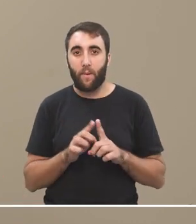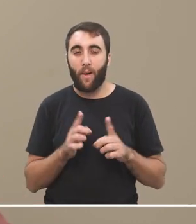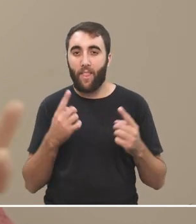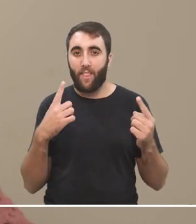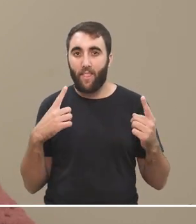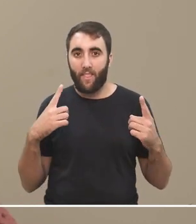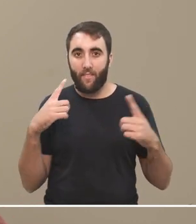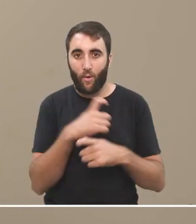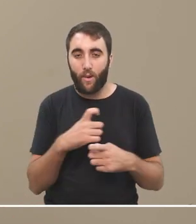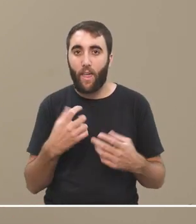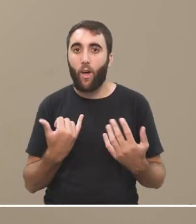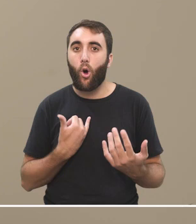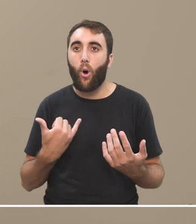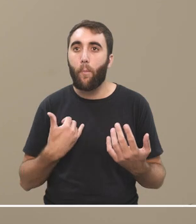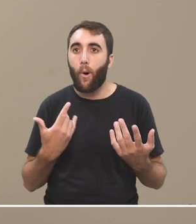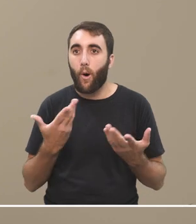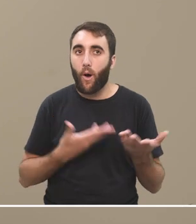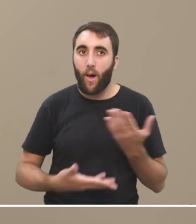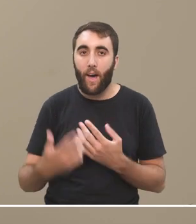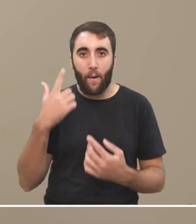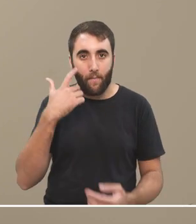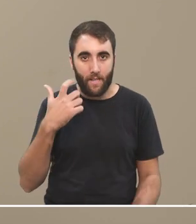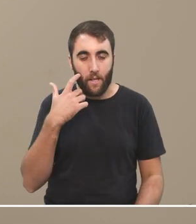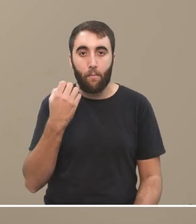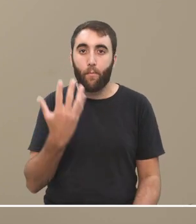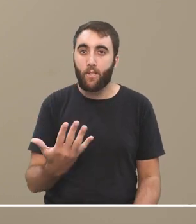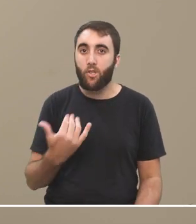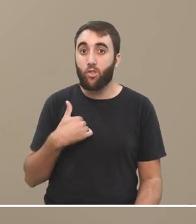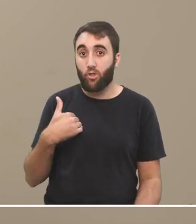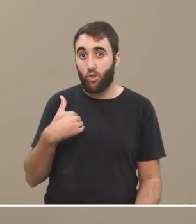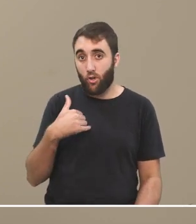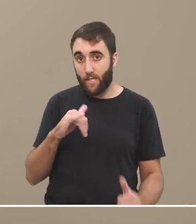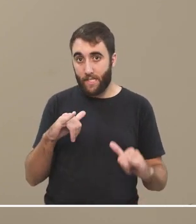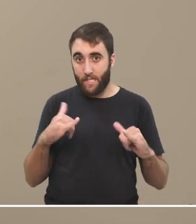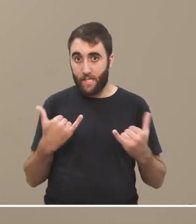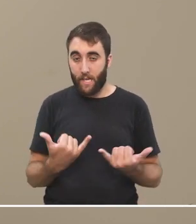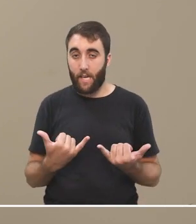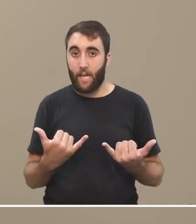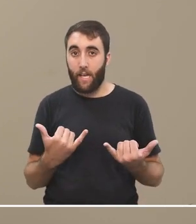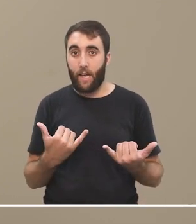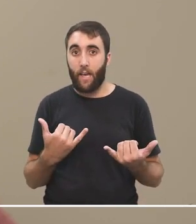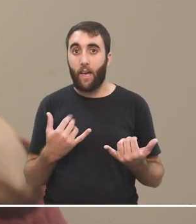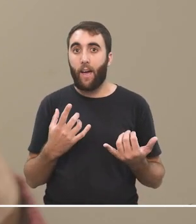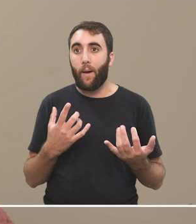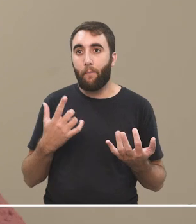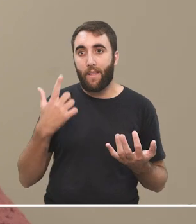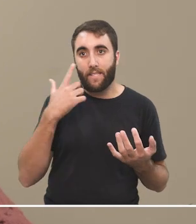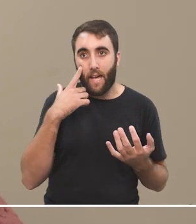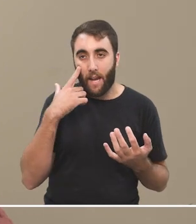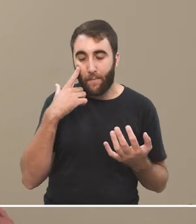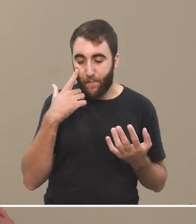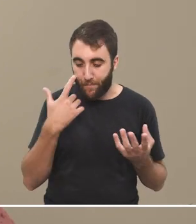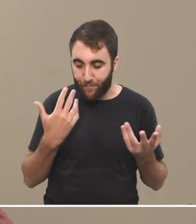dificultad de compartir experiencias a veces, entonces yo suelo recurrir a esta tentativa de